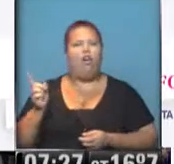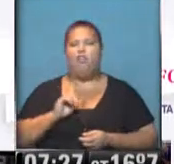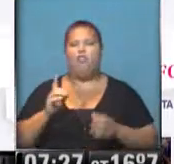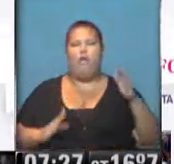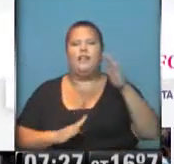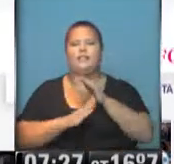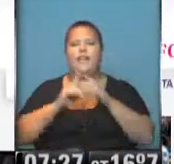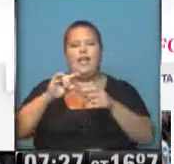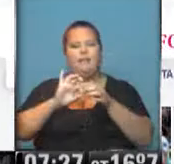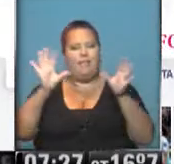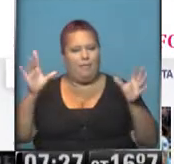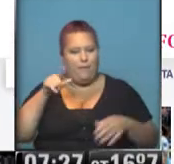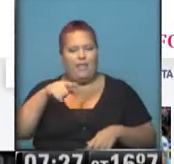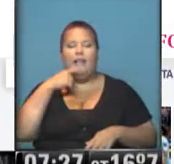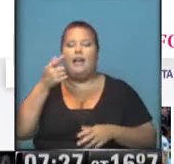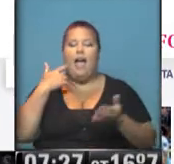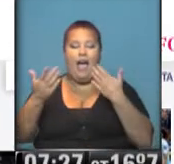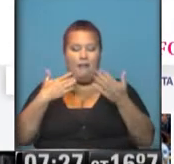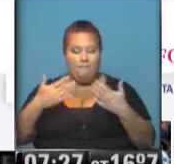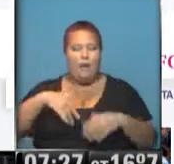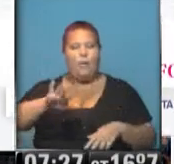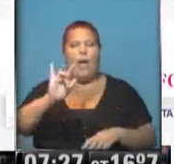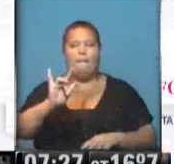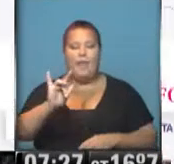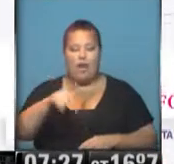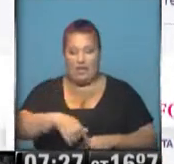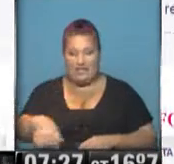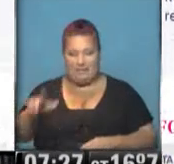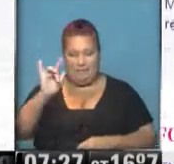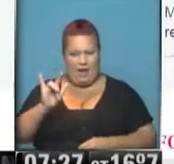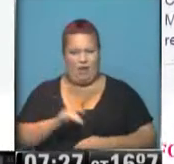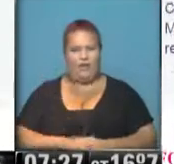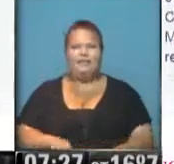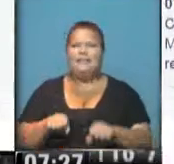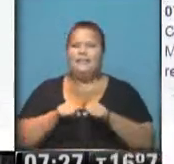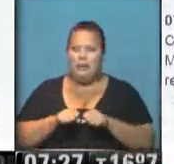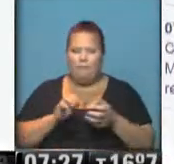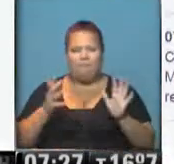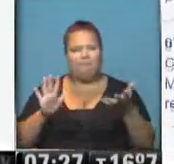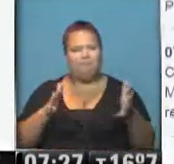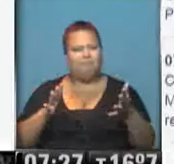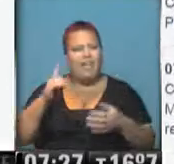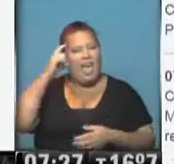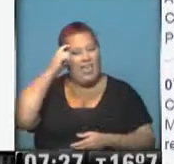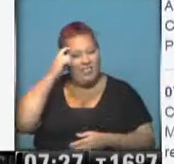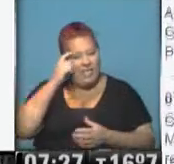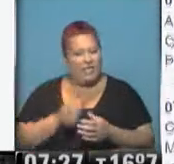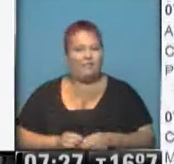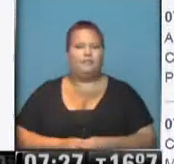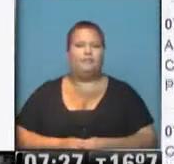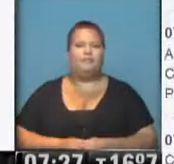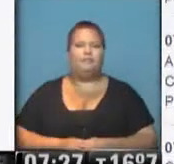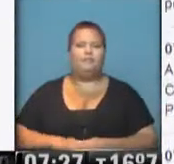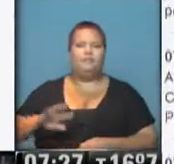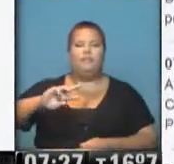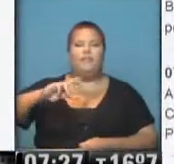ente independiente. Es una audiencia que tendrá lugar el miércoles de esta semana, temprano, cerca de las 10, en